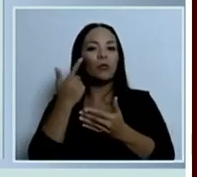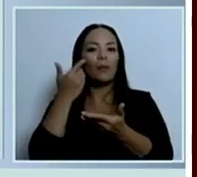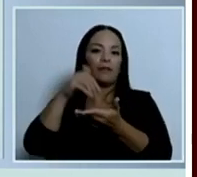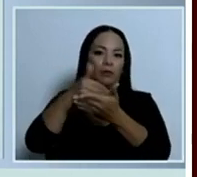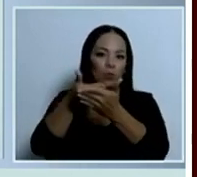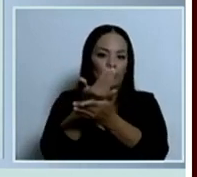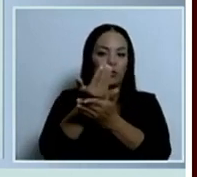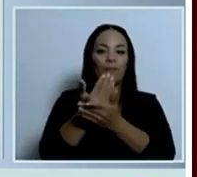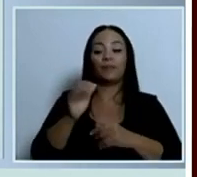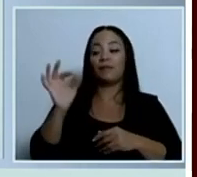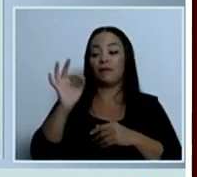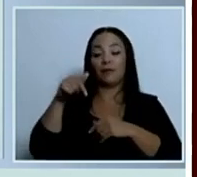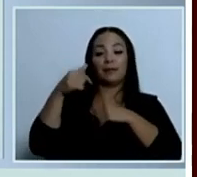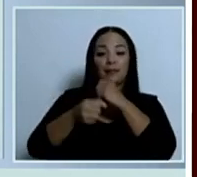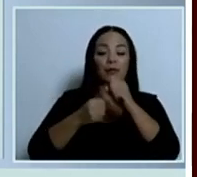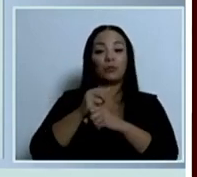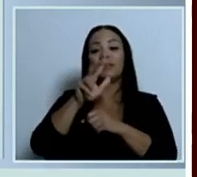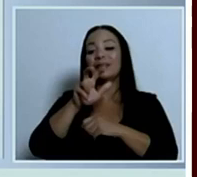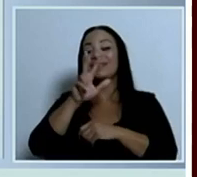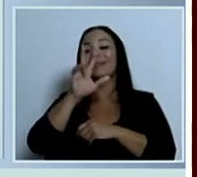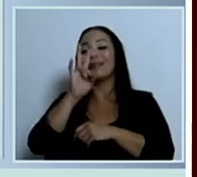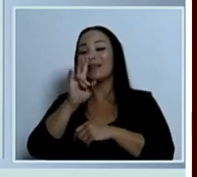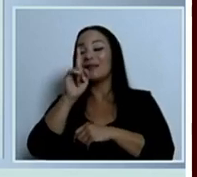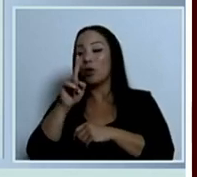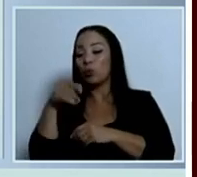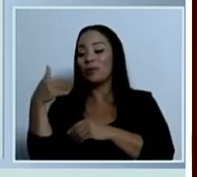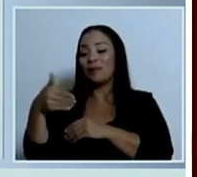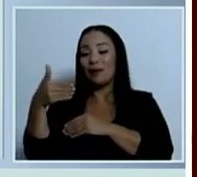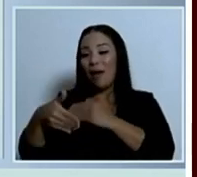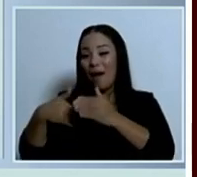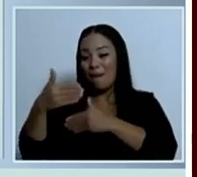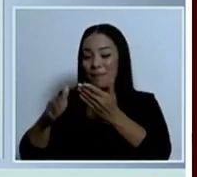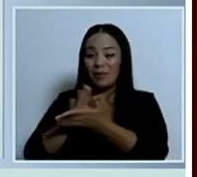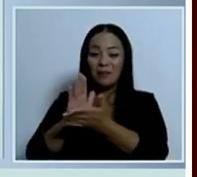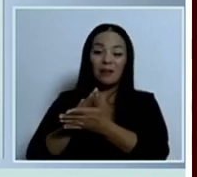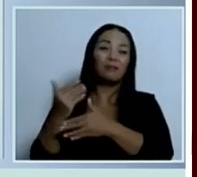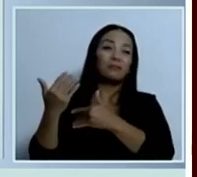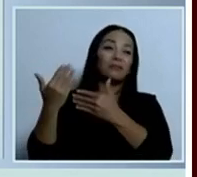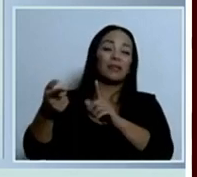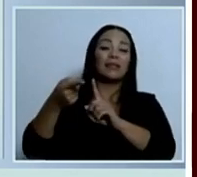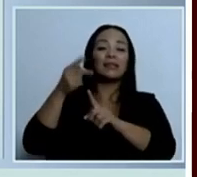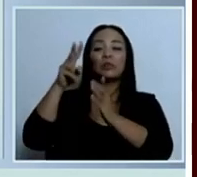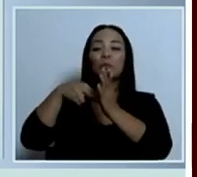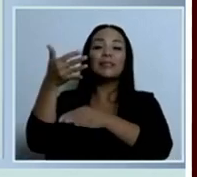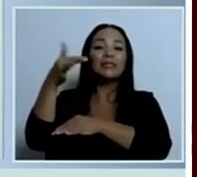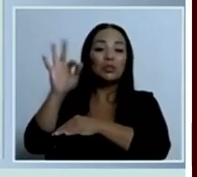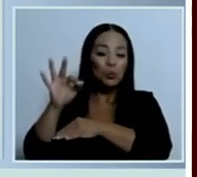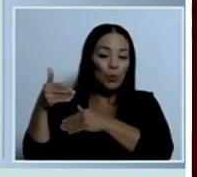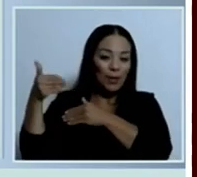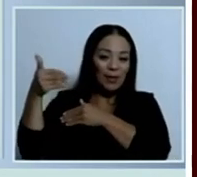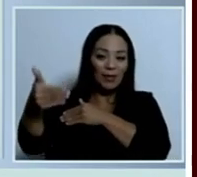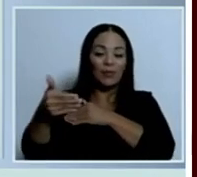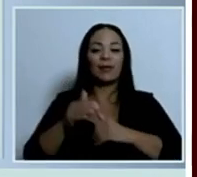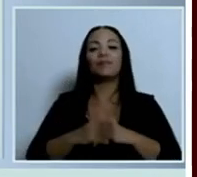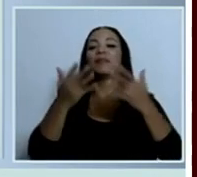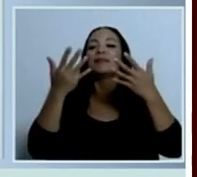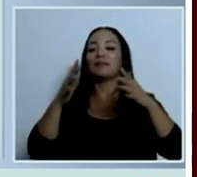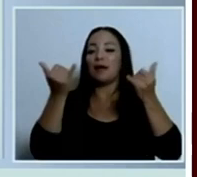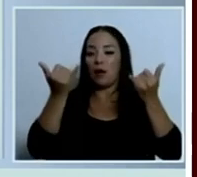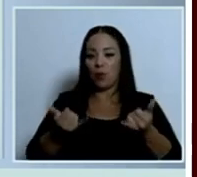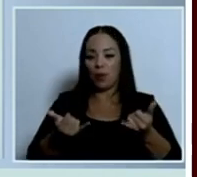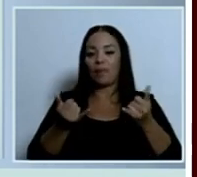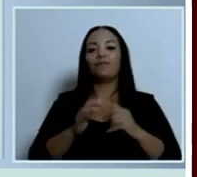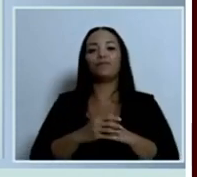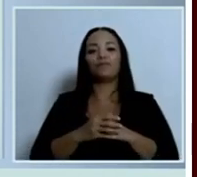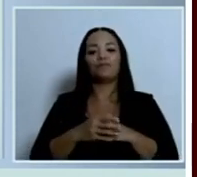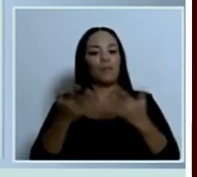febrero de este año, habían 371 trámites sin resolver, que algunos datan del 2019. Ya en este momento, el 100%